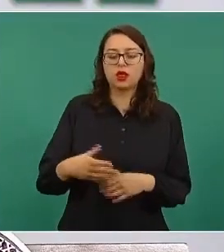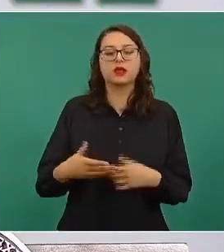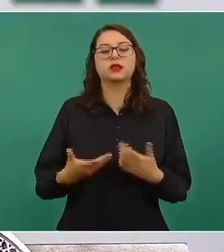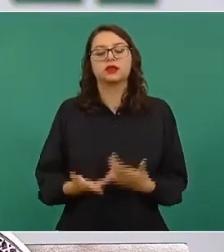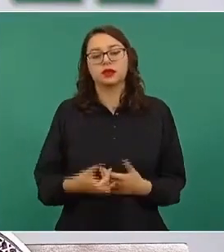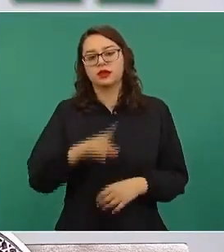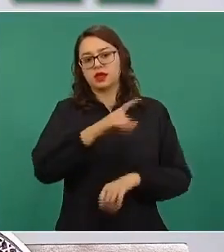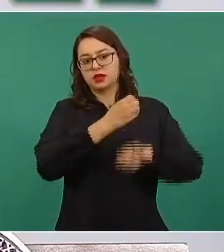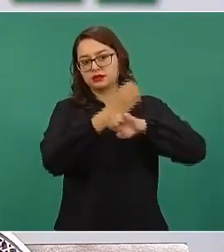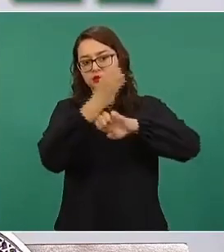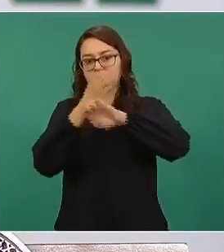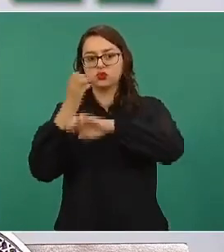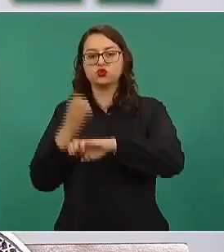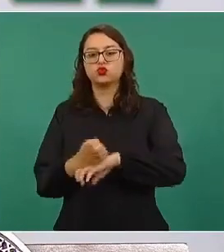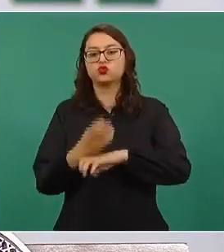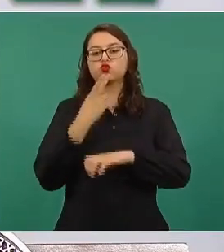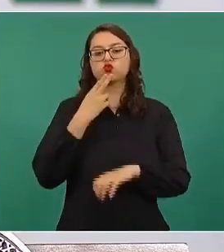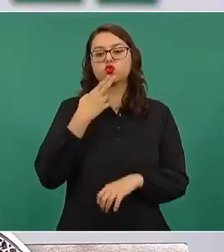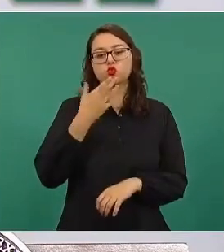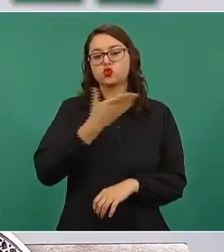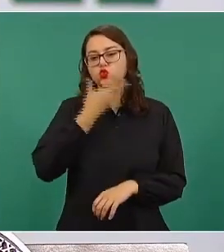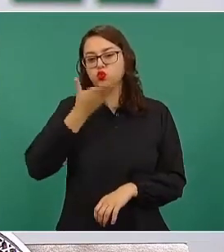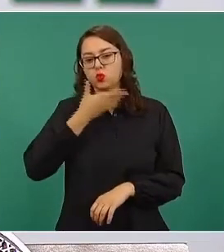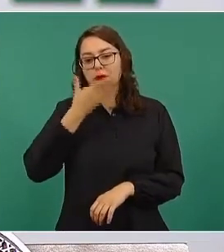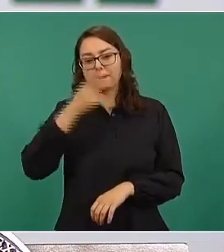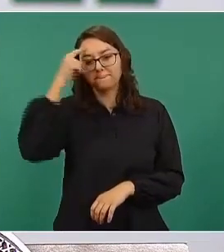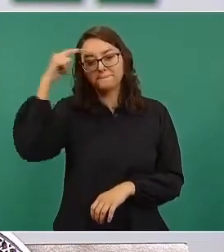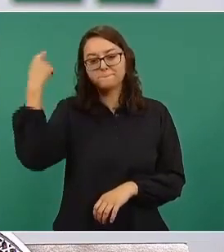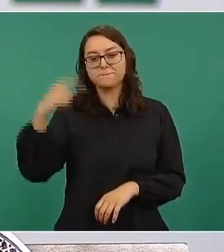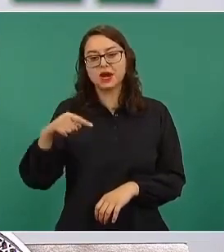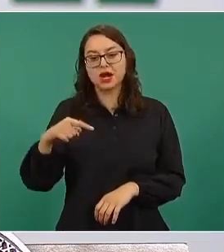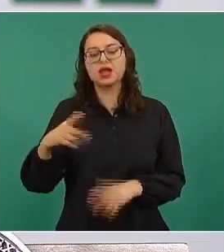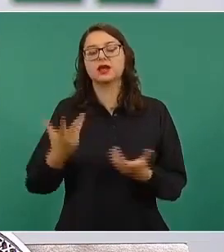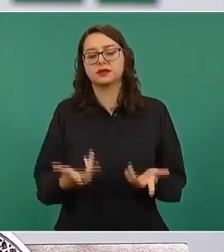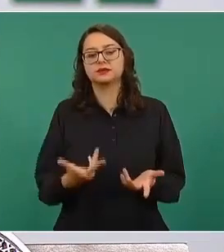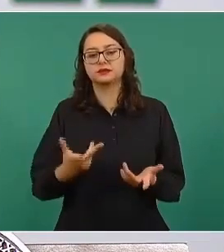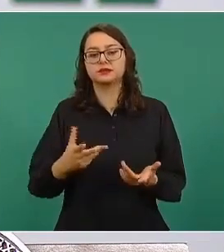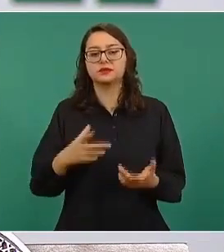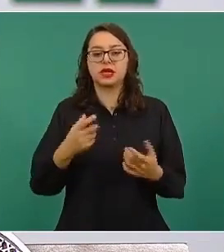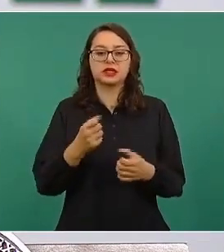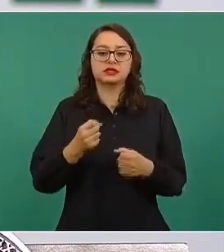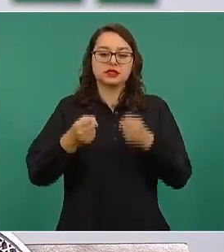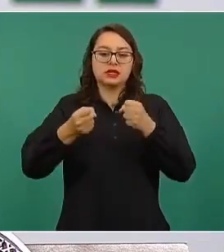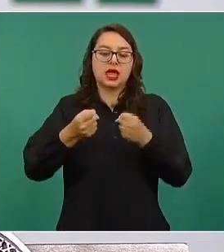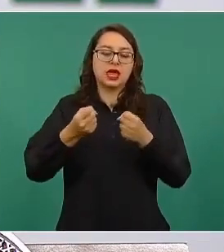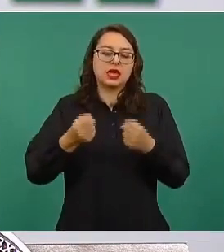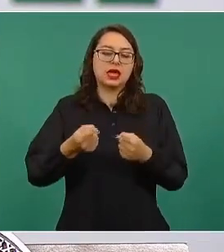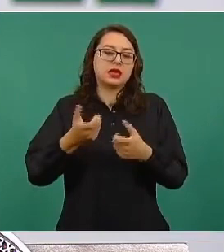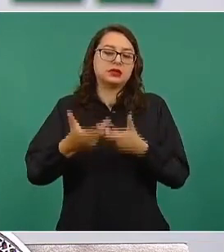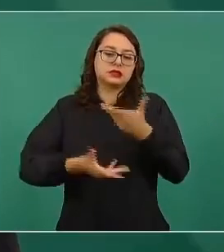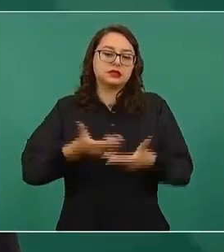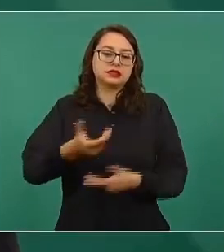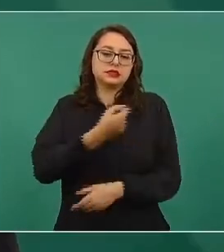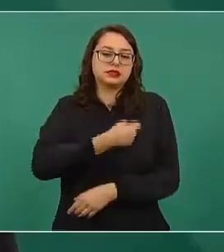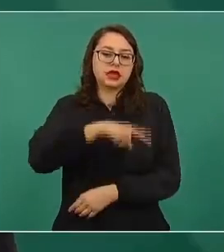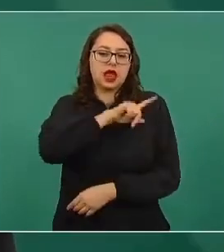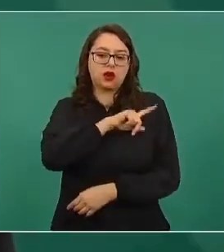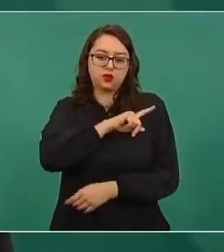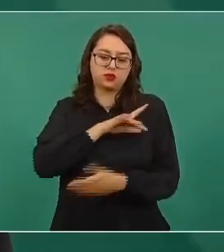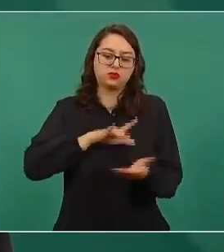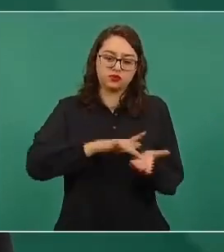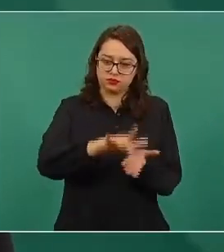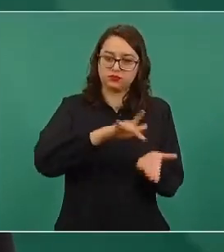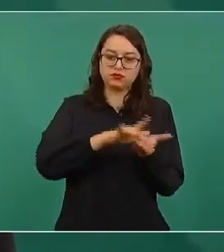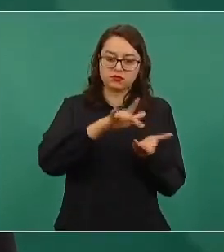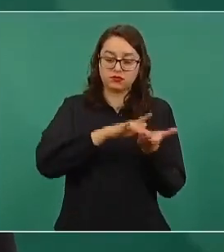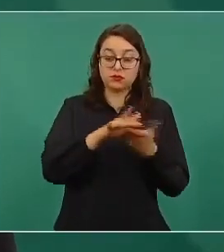por las entidades federativas para cubrir la nómina estatal de los servicios de salud. Y el FASP, que es el último, es el que